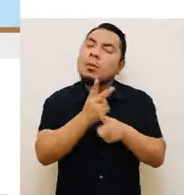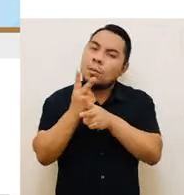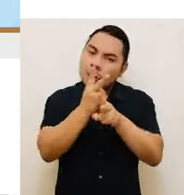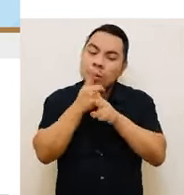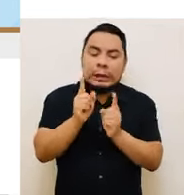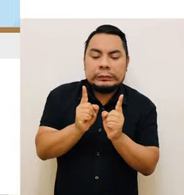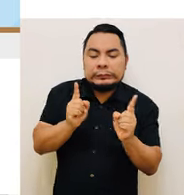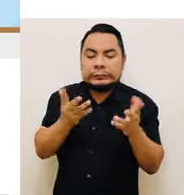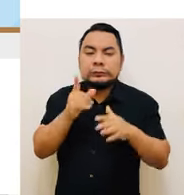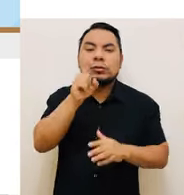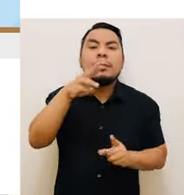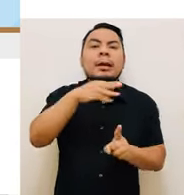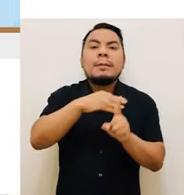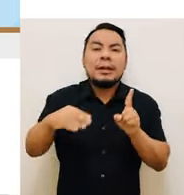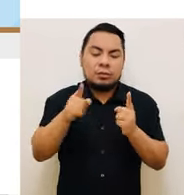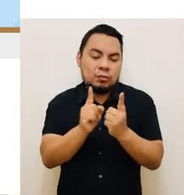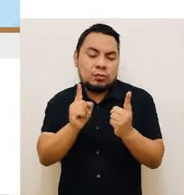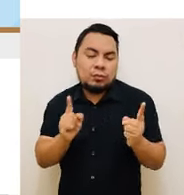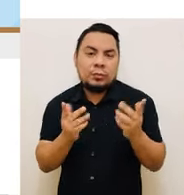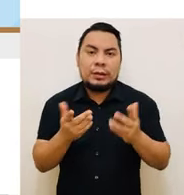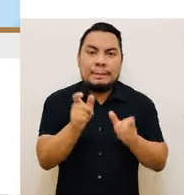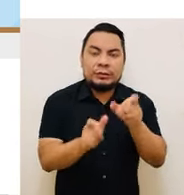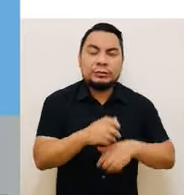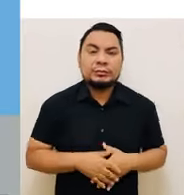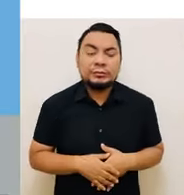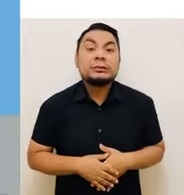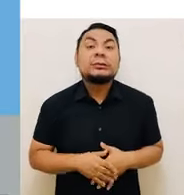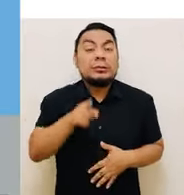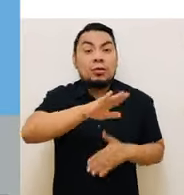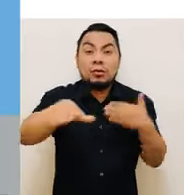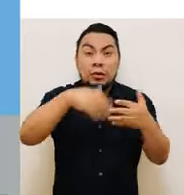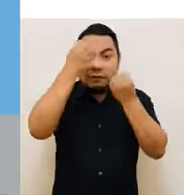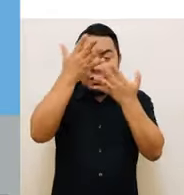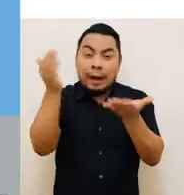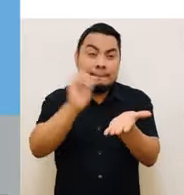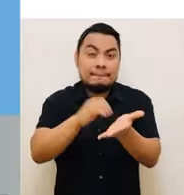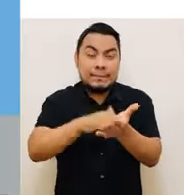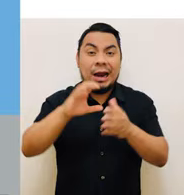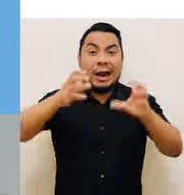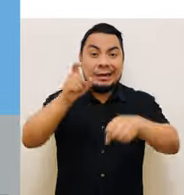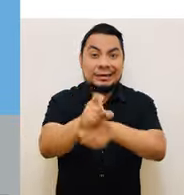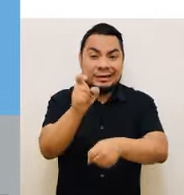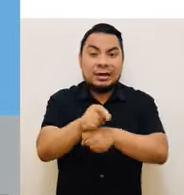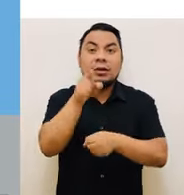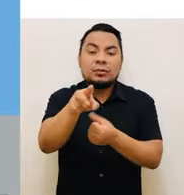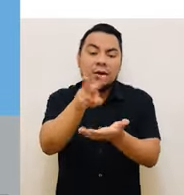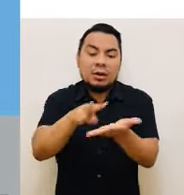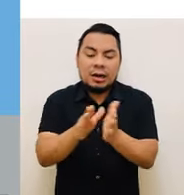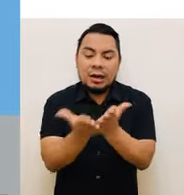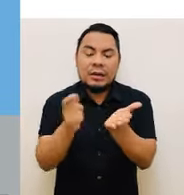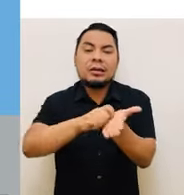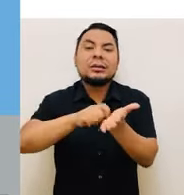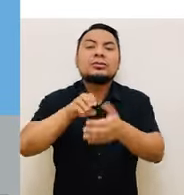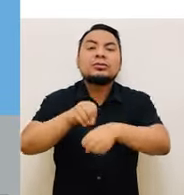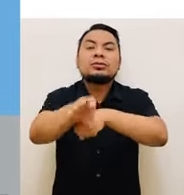distancia mínima de un metro y medio respecto de sus miembros. Para ampliar la información de este curso, lee la cartilla de